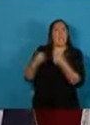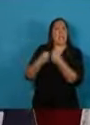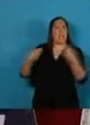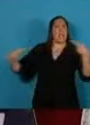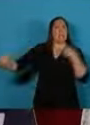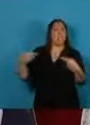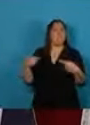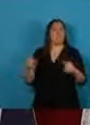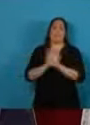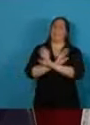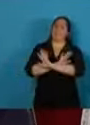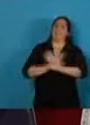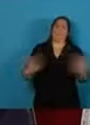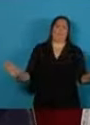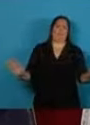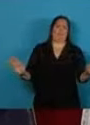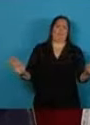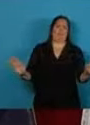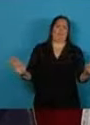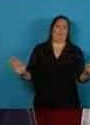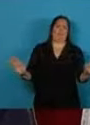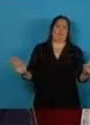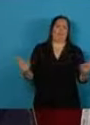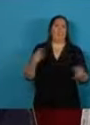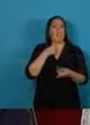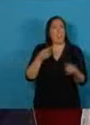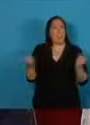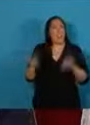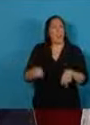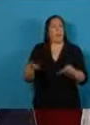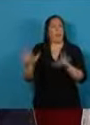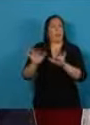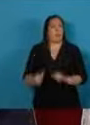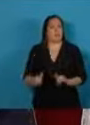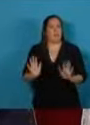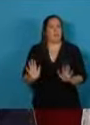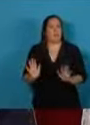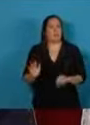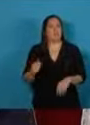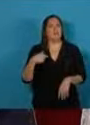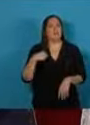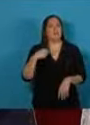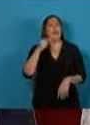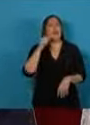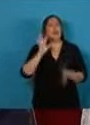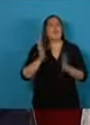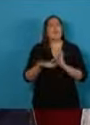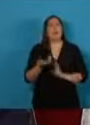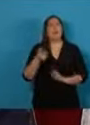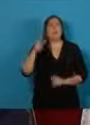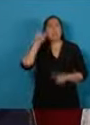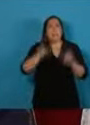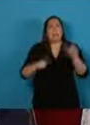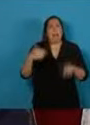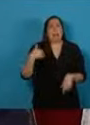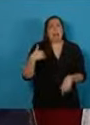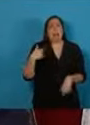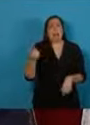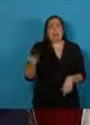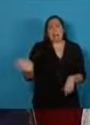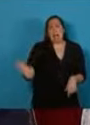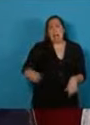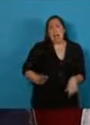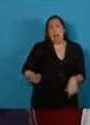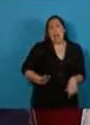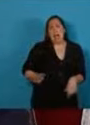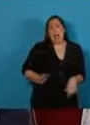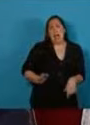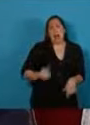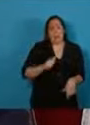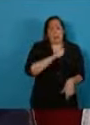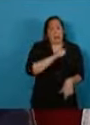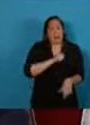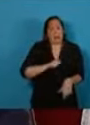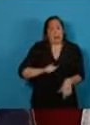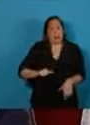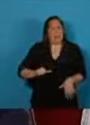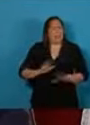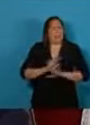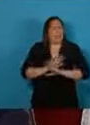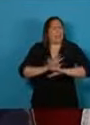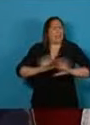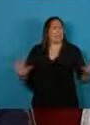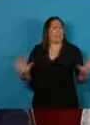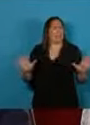quisiera que seamos recordados por haber sido capaces de superar la herida del hambre en la Argentina que es un insulto a nuestro